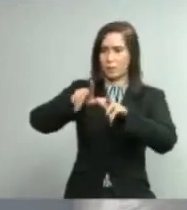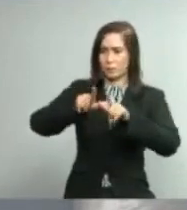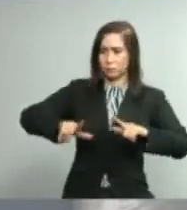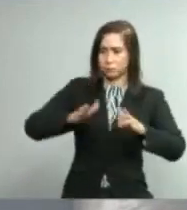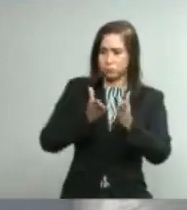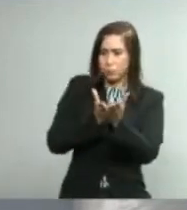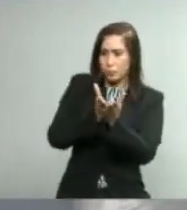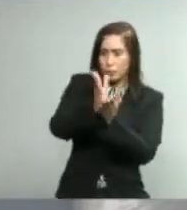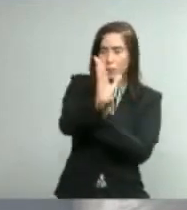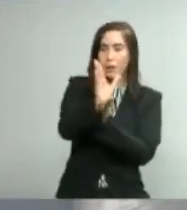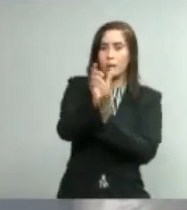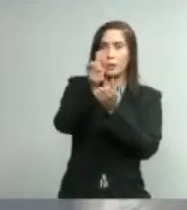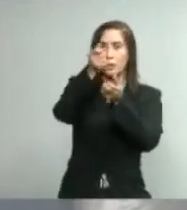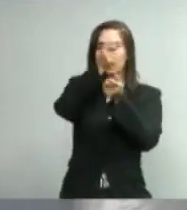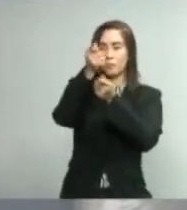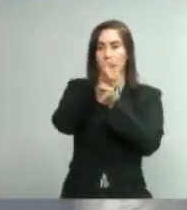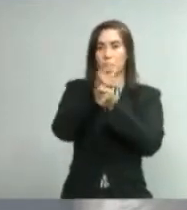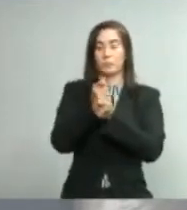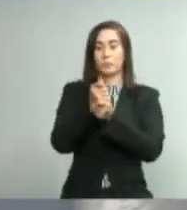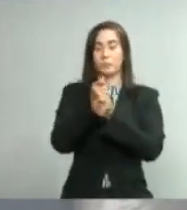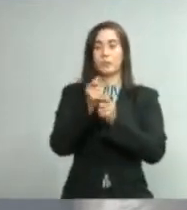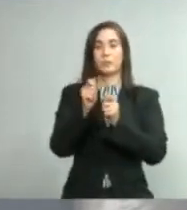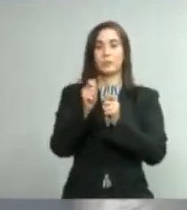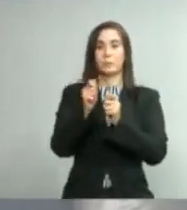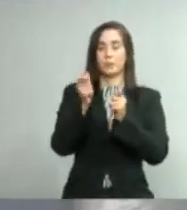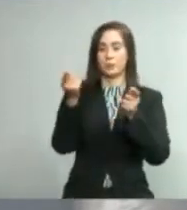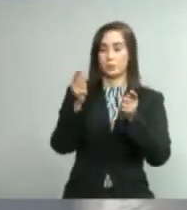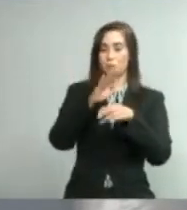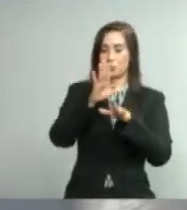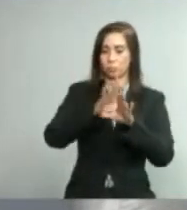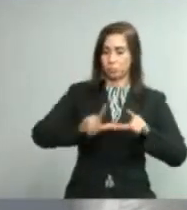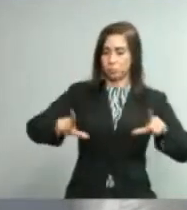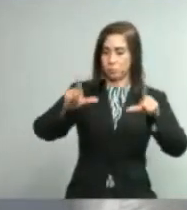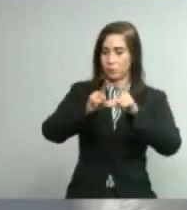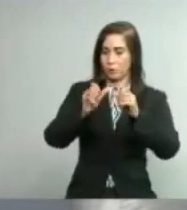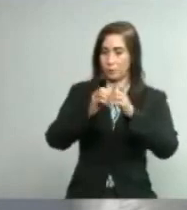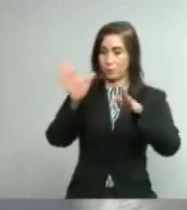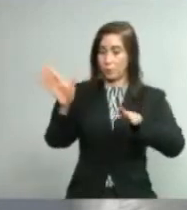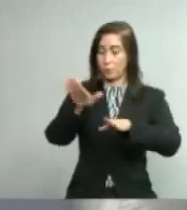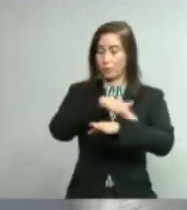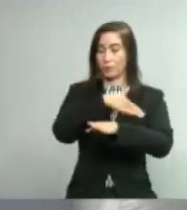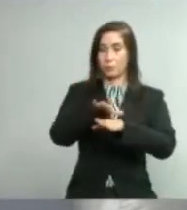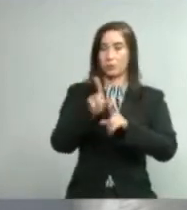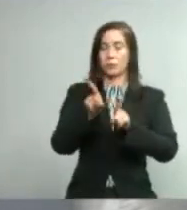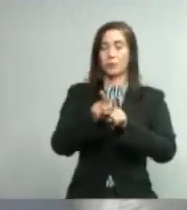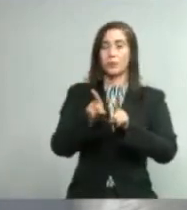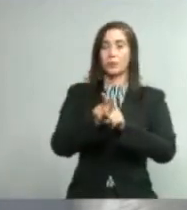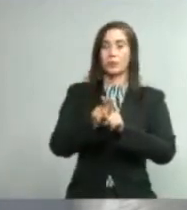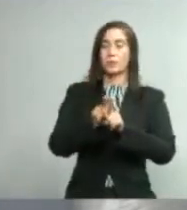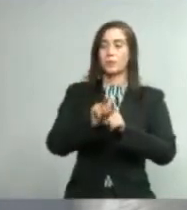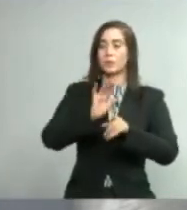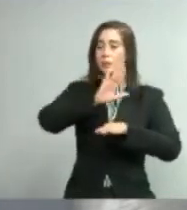intradomiciliarias e igualmente en el espacio público de las